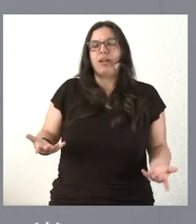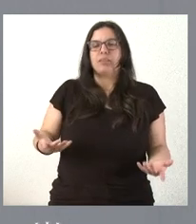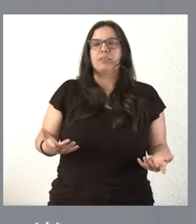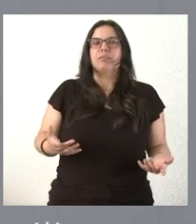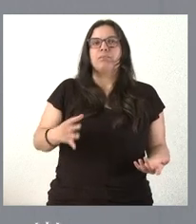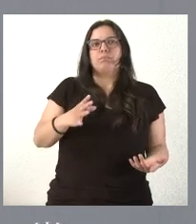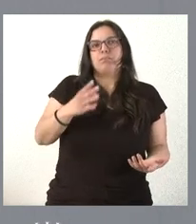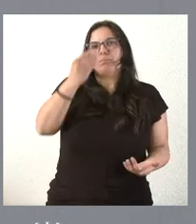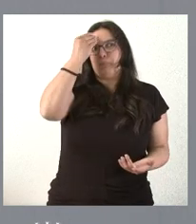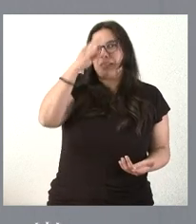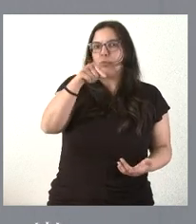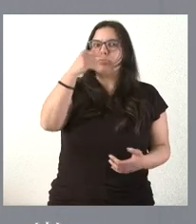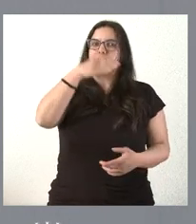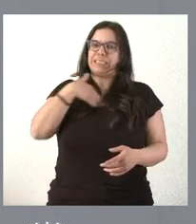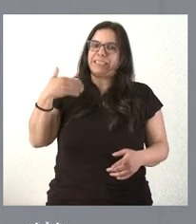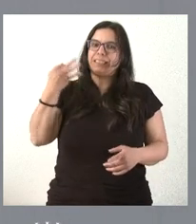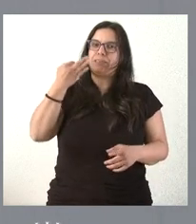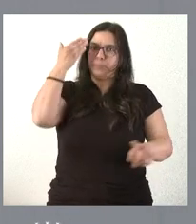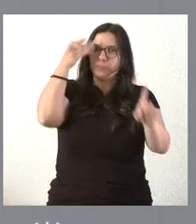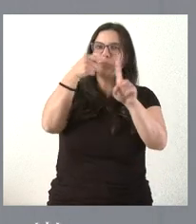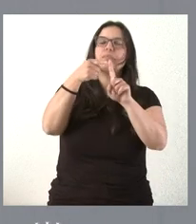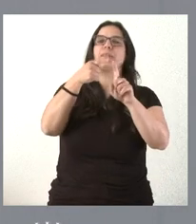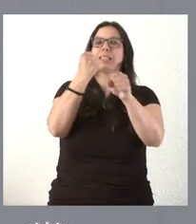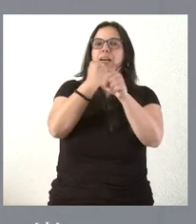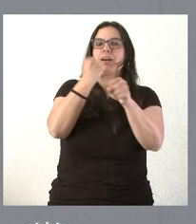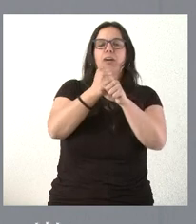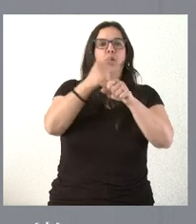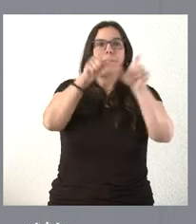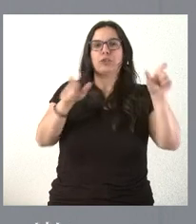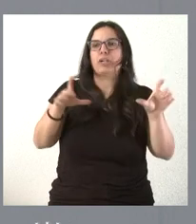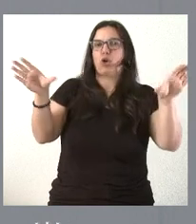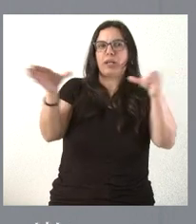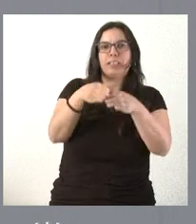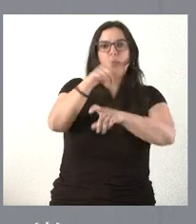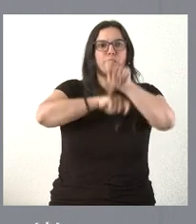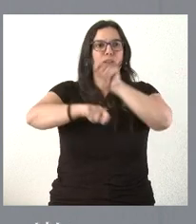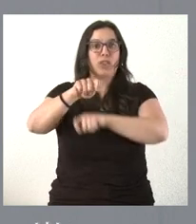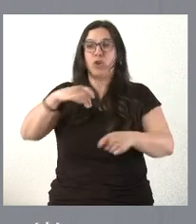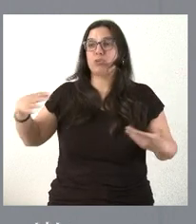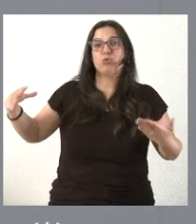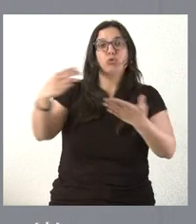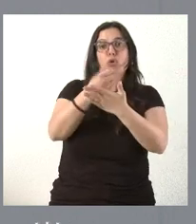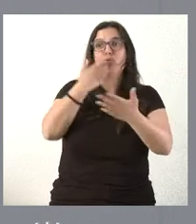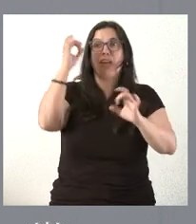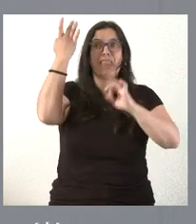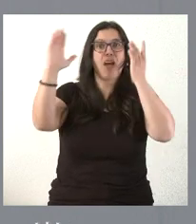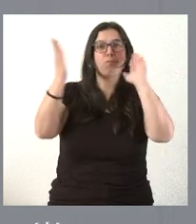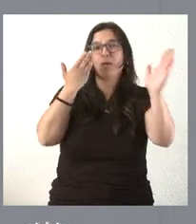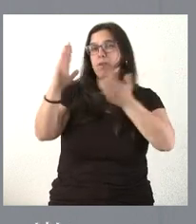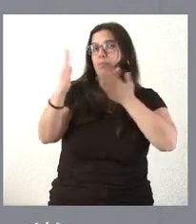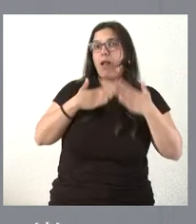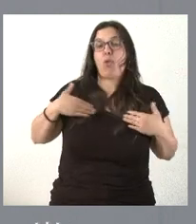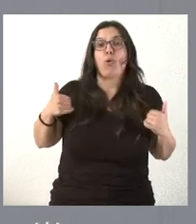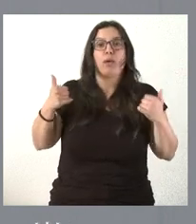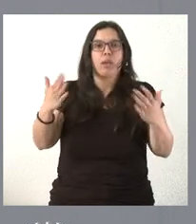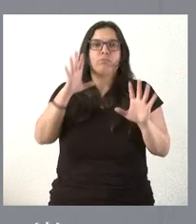queremos trabajar y todas las personas, colectivos, asociaciones, grupos que quieran aportar lo que quieran aportar,